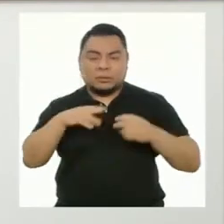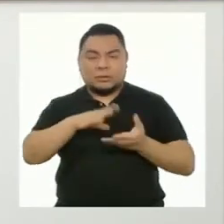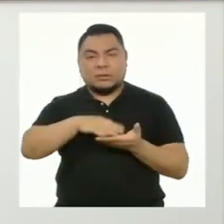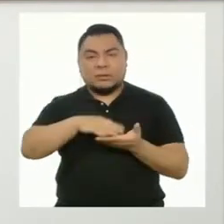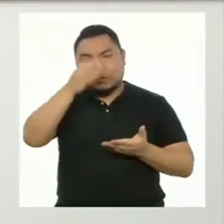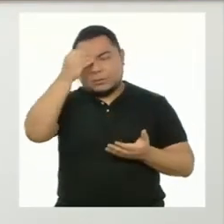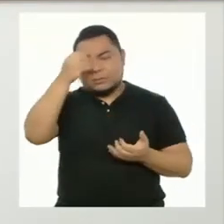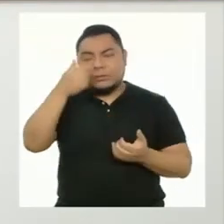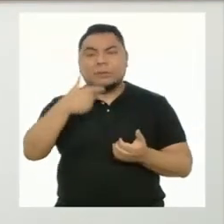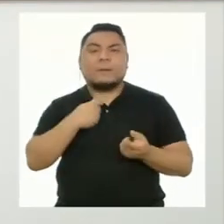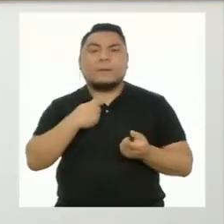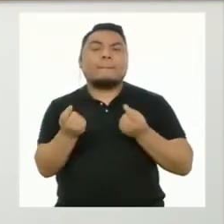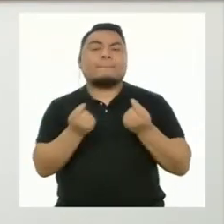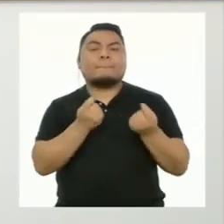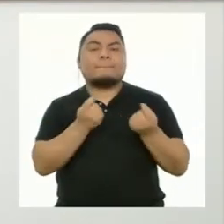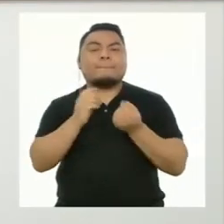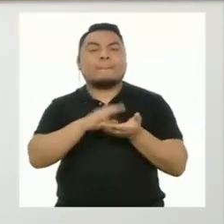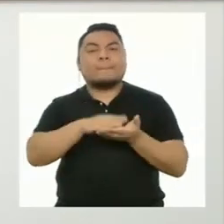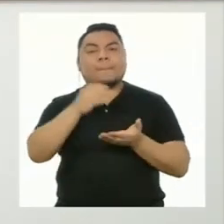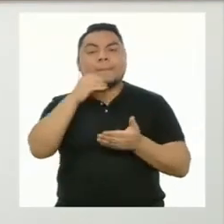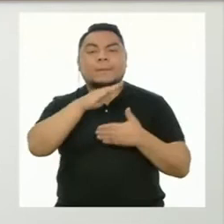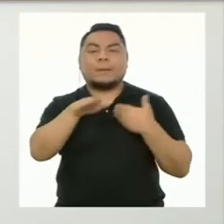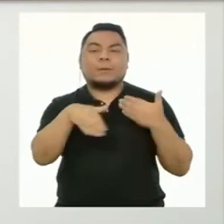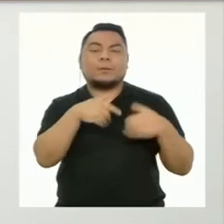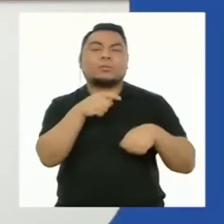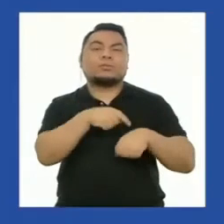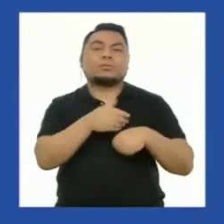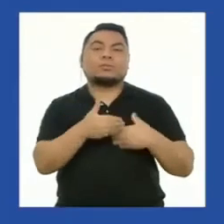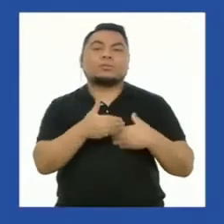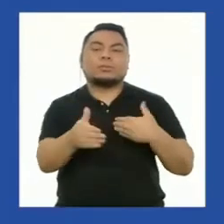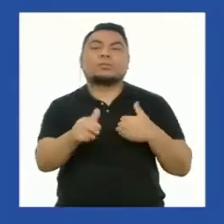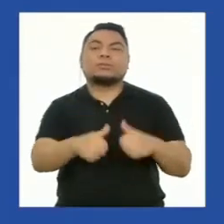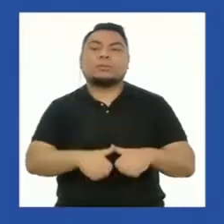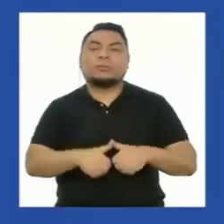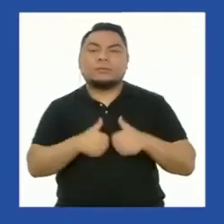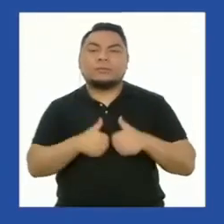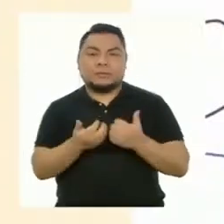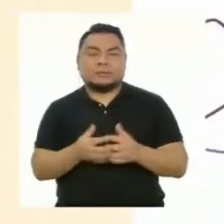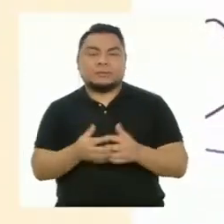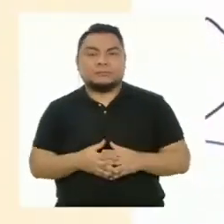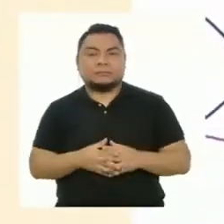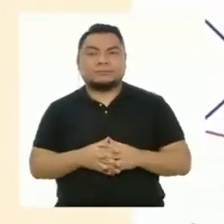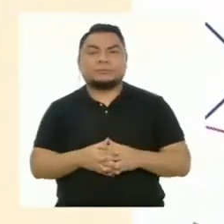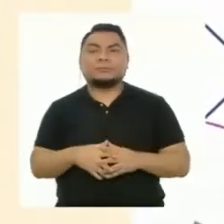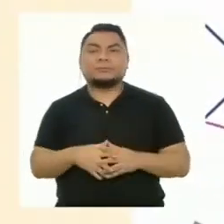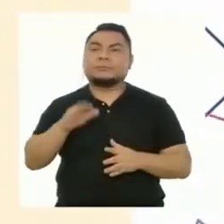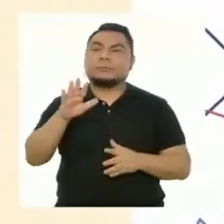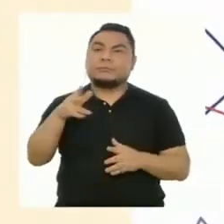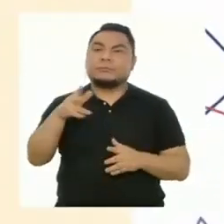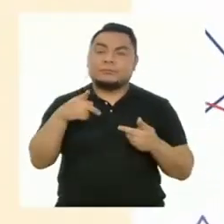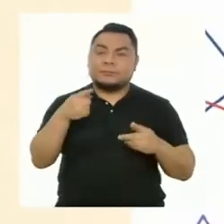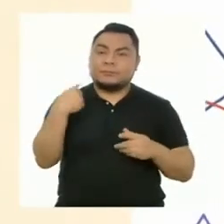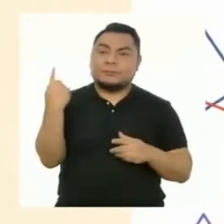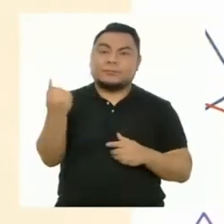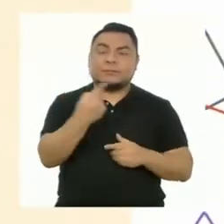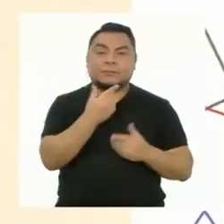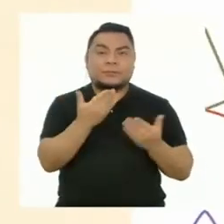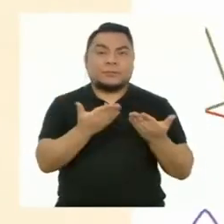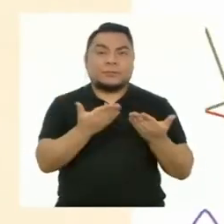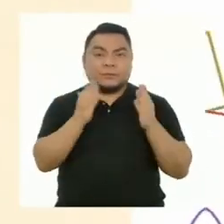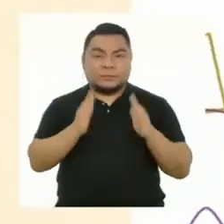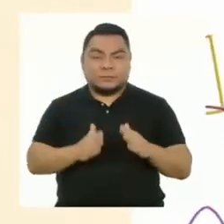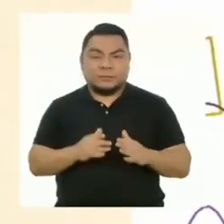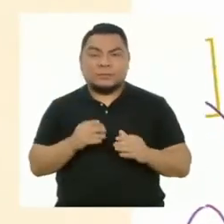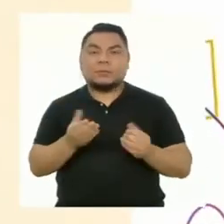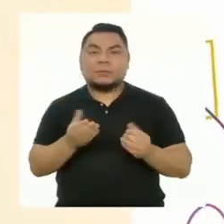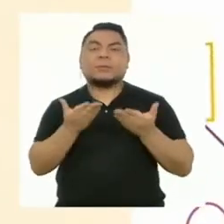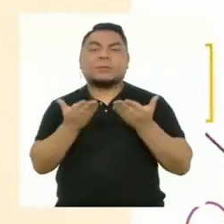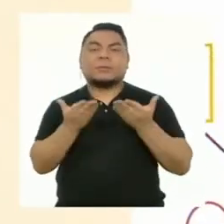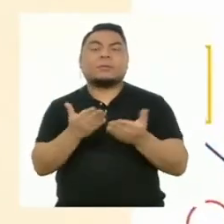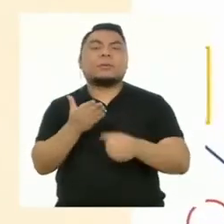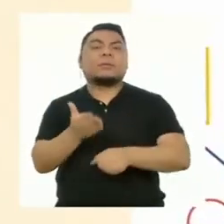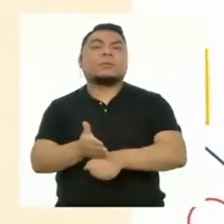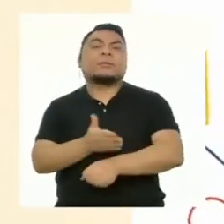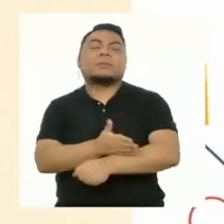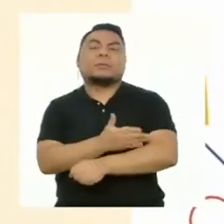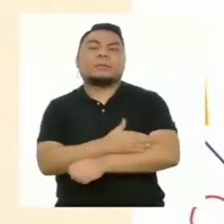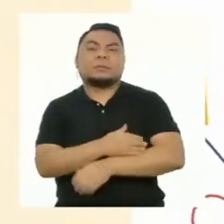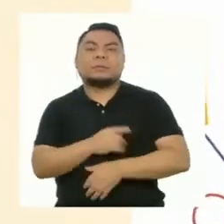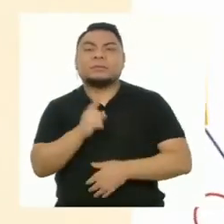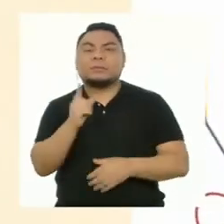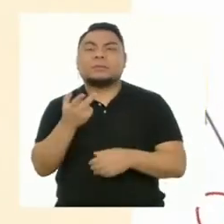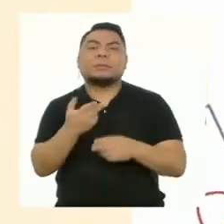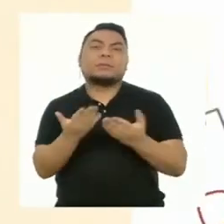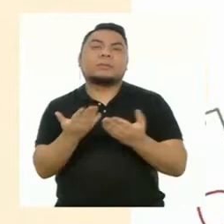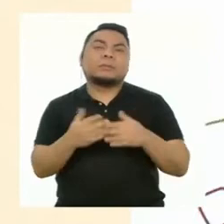desarrollar autonomía para aprender a lo largo de toda su vida. Permite a cada estudiante registrar su progreso